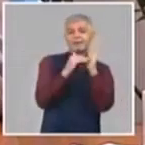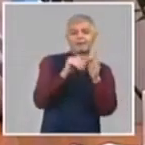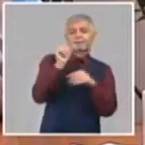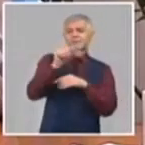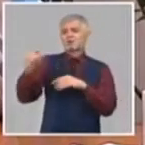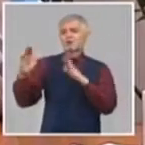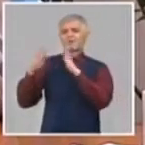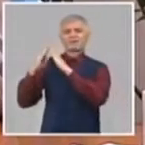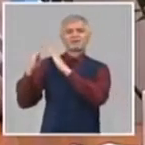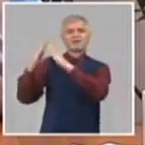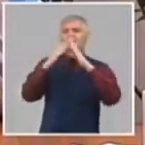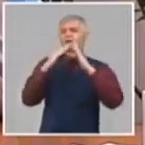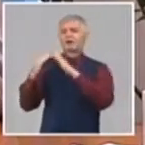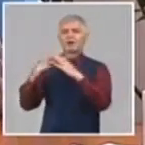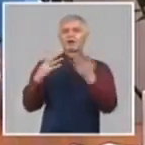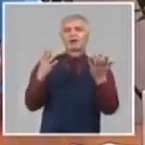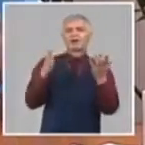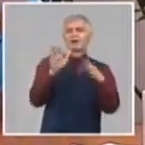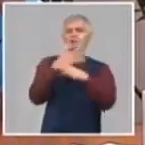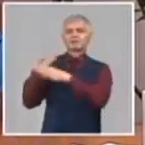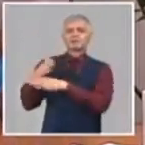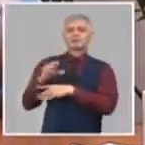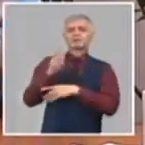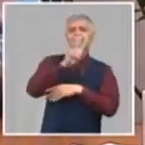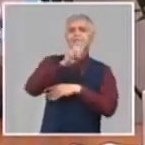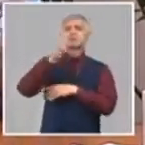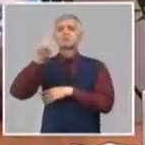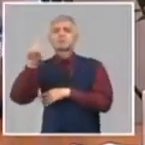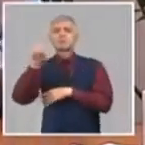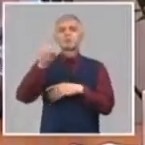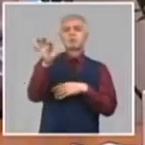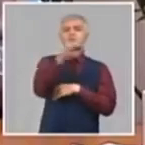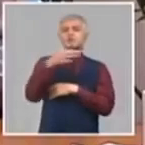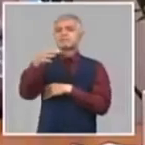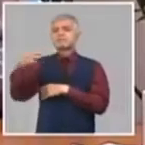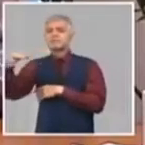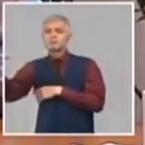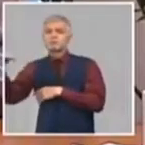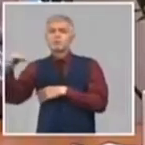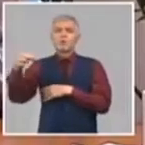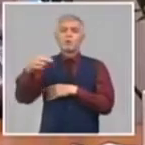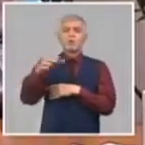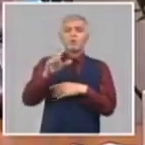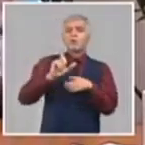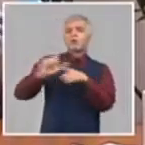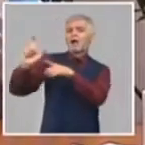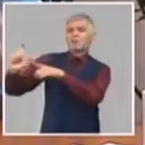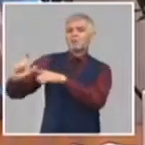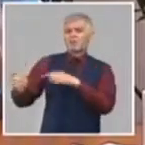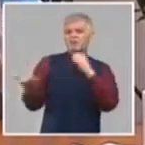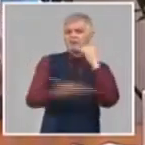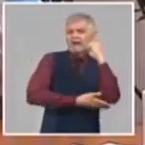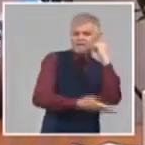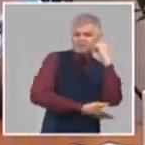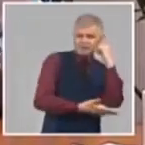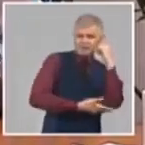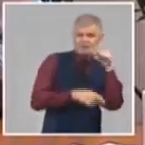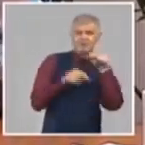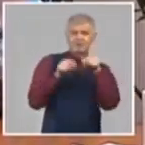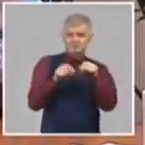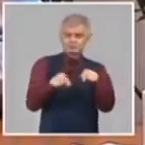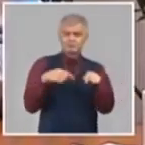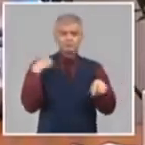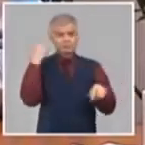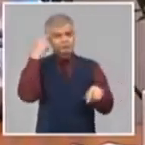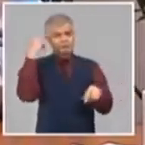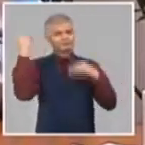asentamientos, 31 cabecetas de municipios que son municipios muy rurales, cañeros. Y eso, cuando hemos hecho el